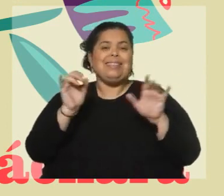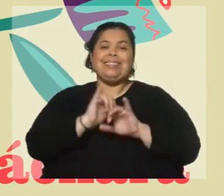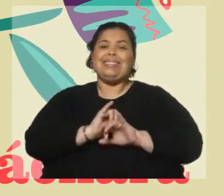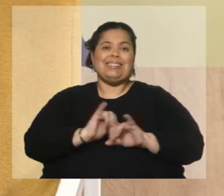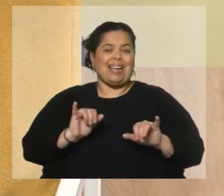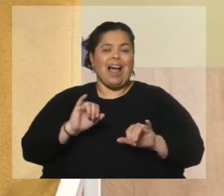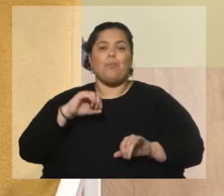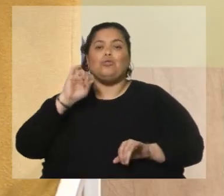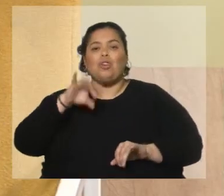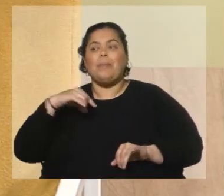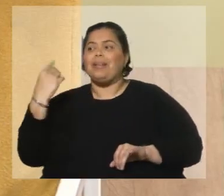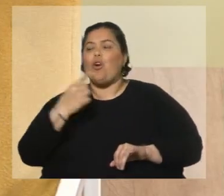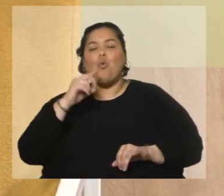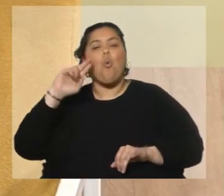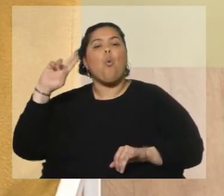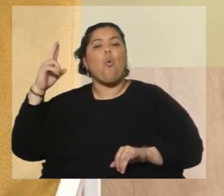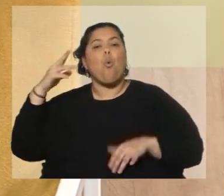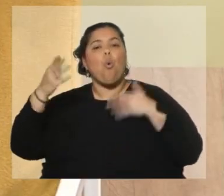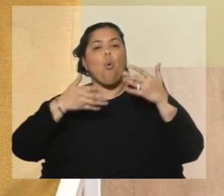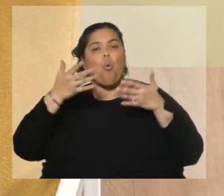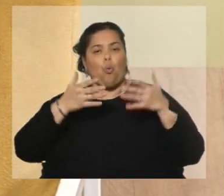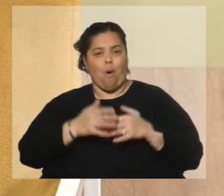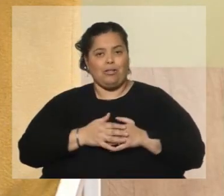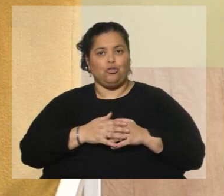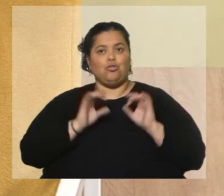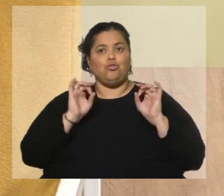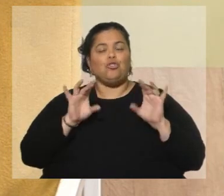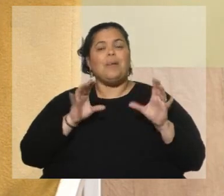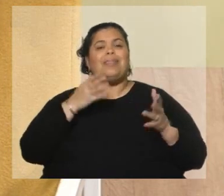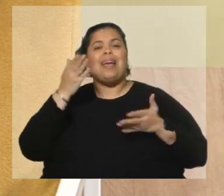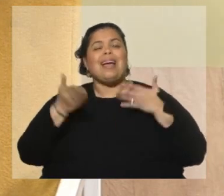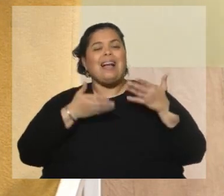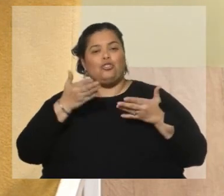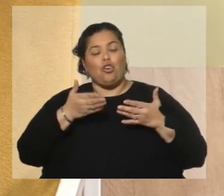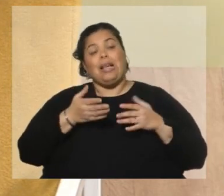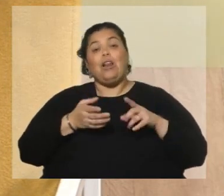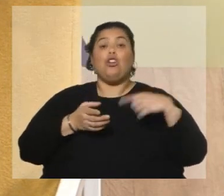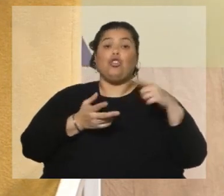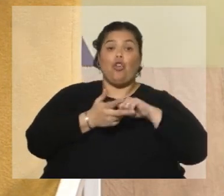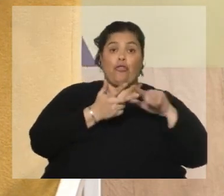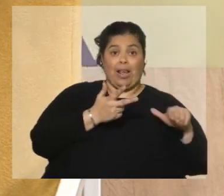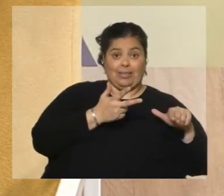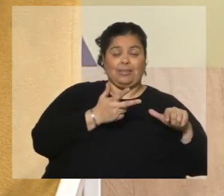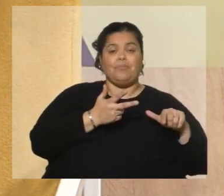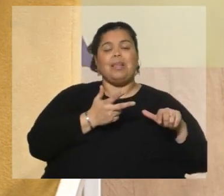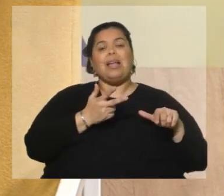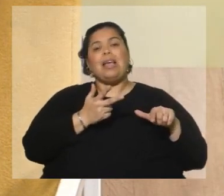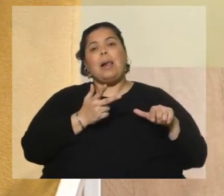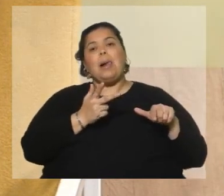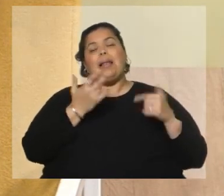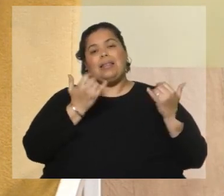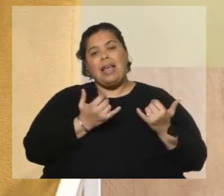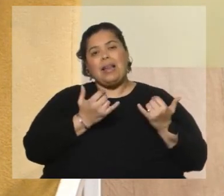solamente canciones. Ese es el único que lleva solamente canciones. Los otros tres recitales, como te digo,